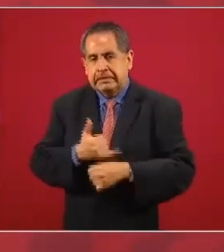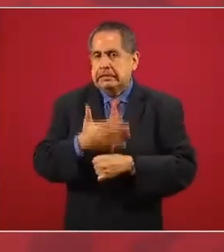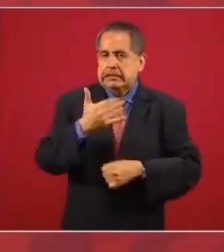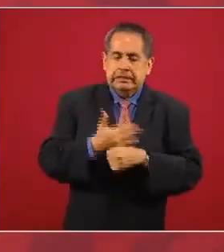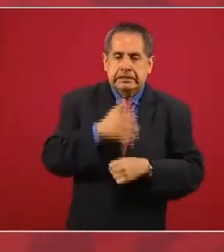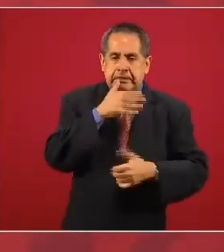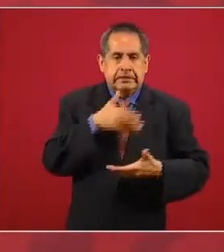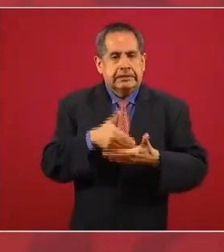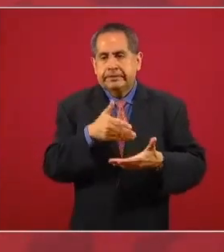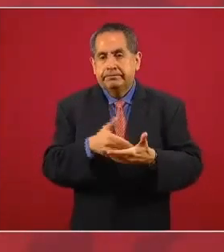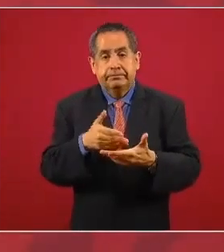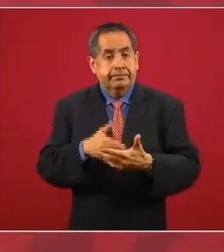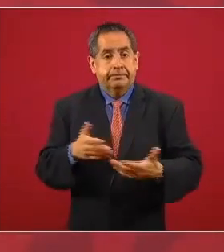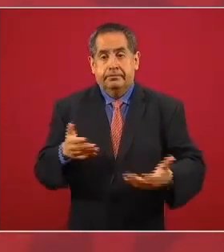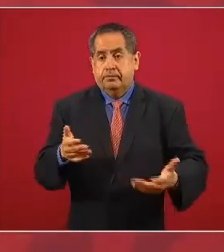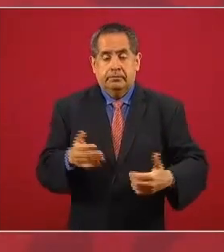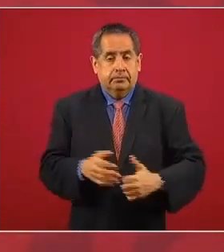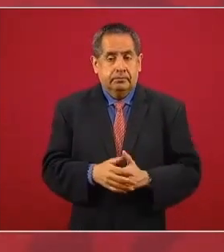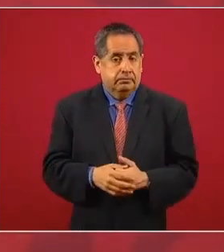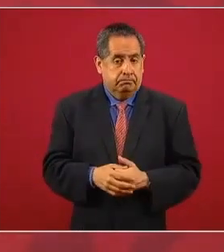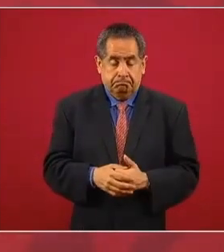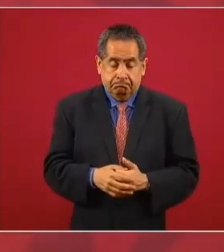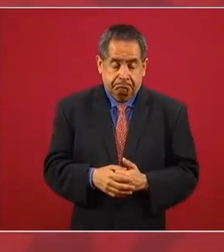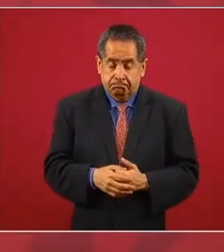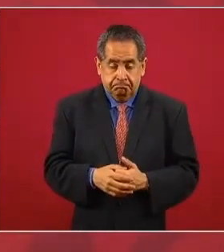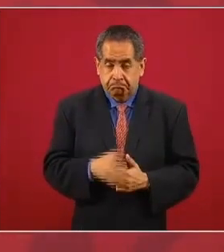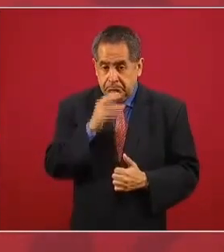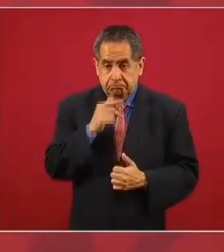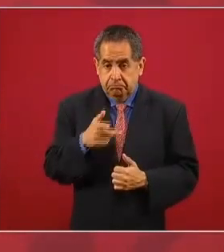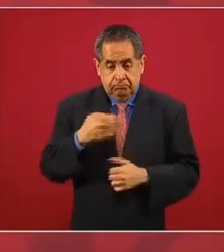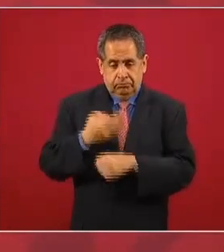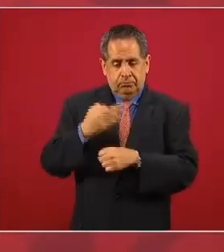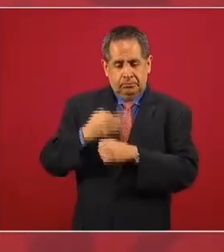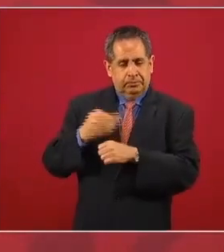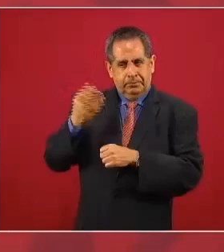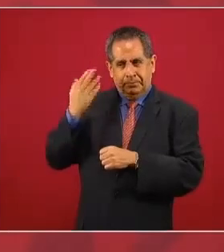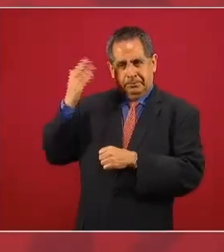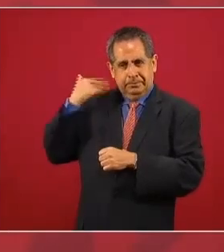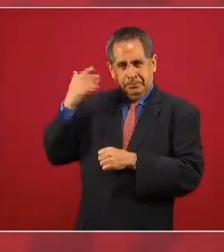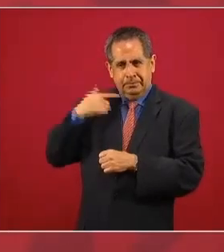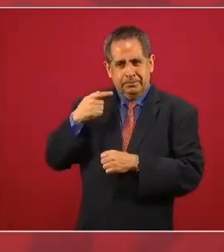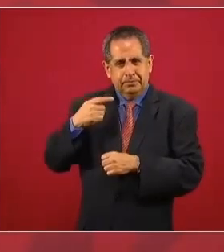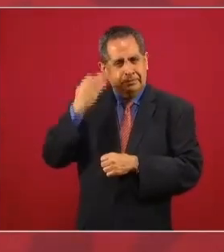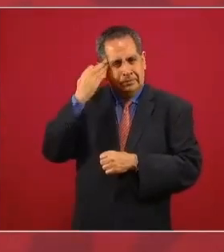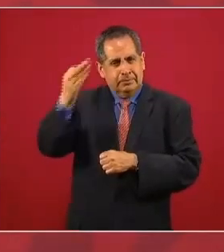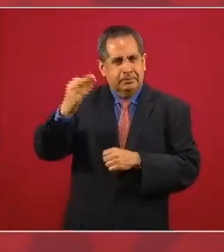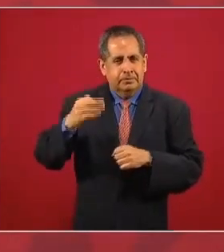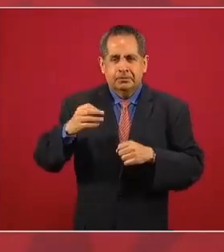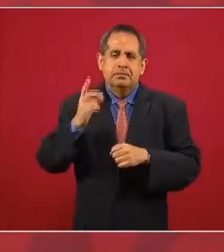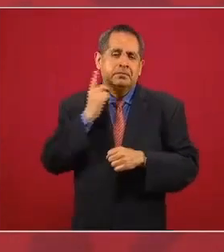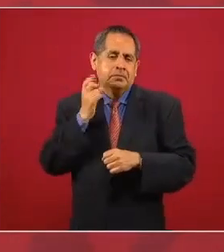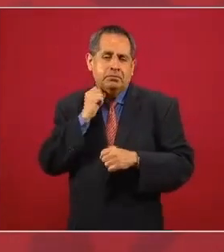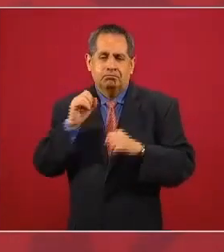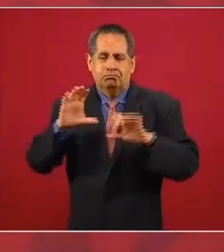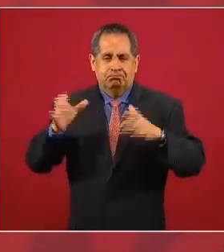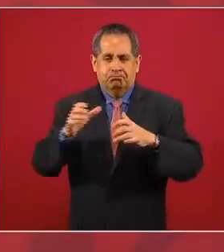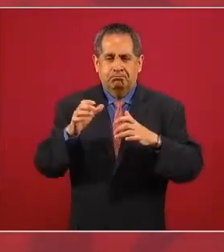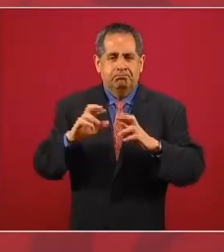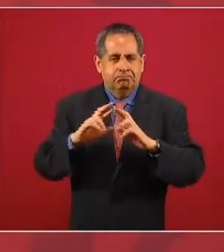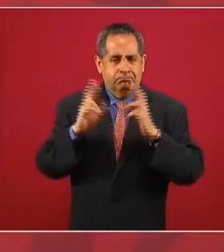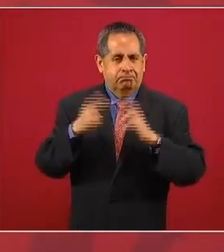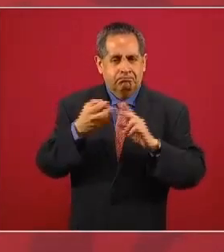que en este periodo extraordinario